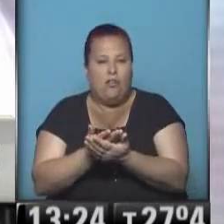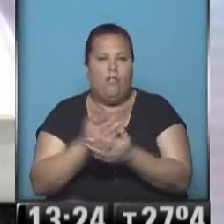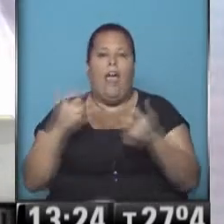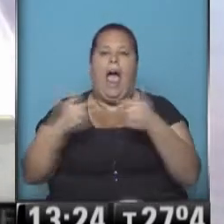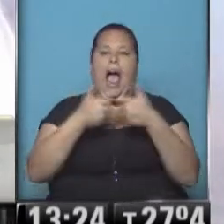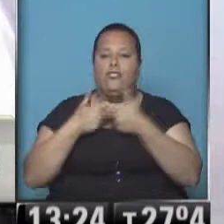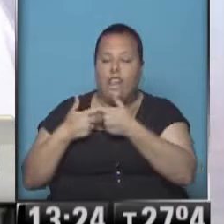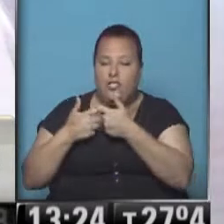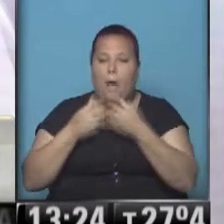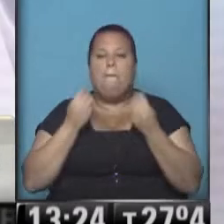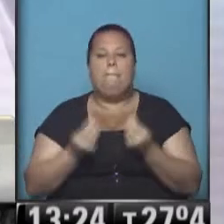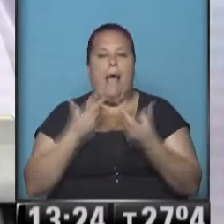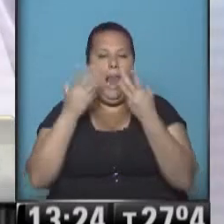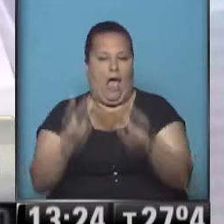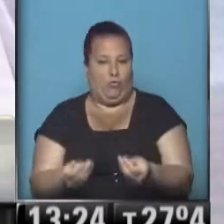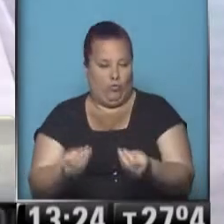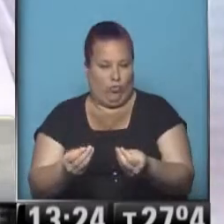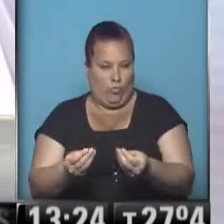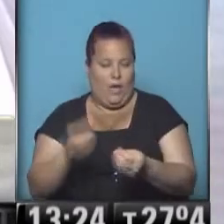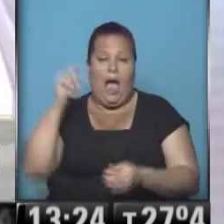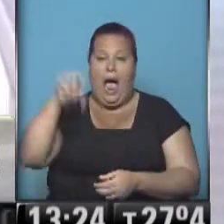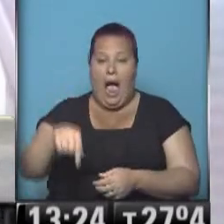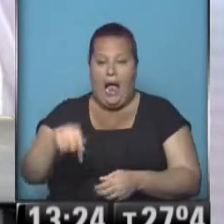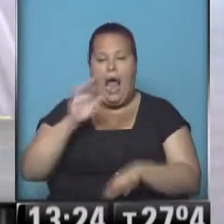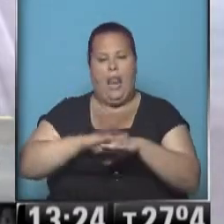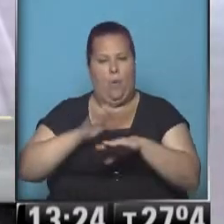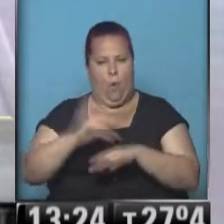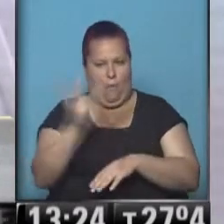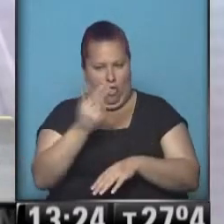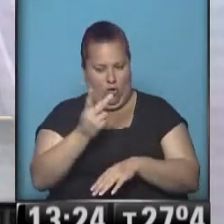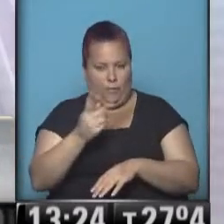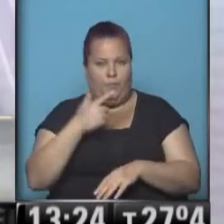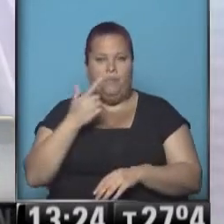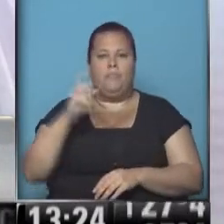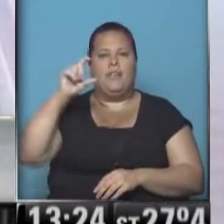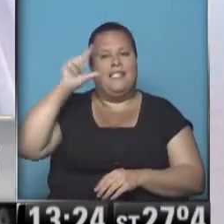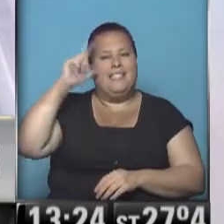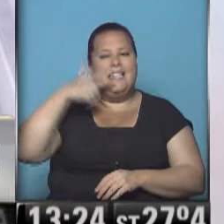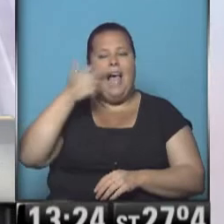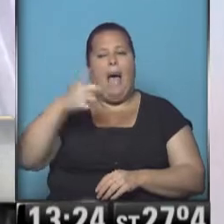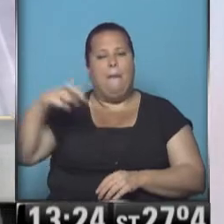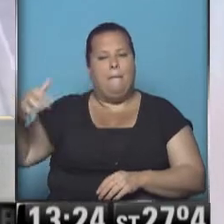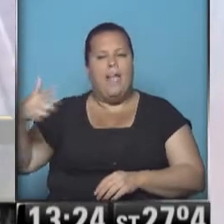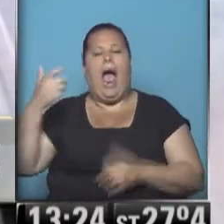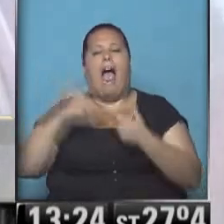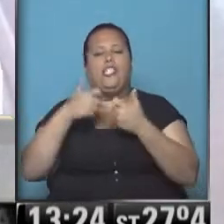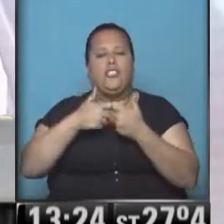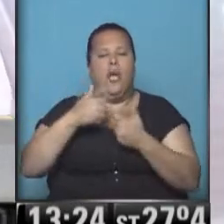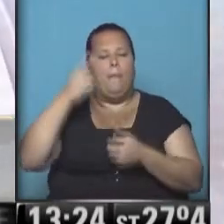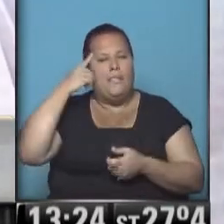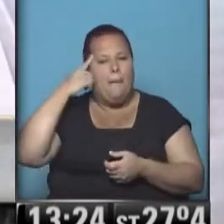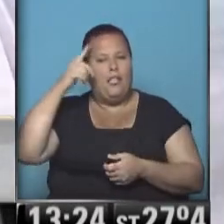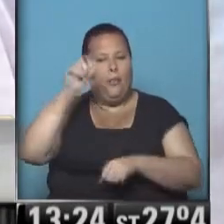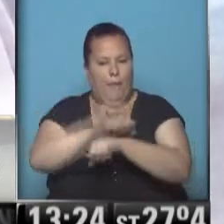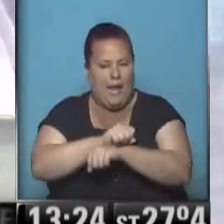asociaciones para ayudar, en este caso, a los acusados. Estamos hablando del CELSI, de APP, Asociación Pensamiento Penal. La Comuna Ocho tiene